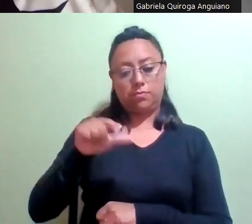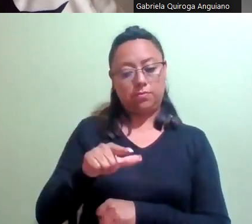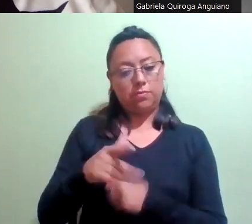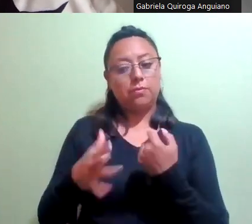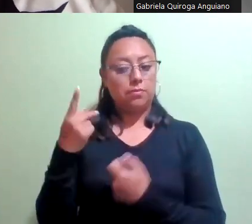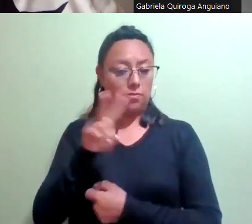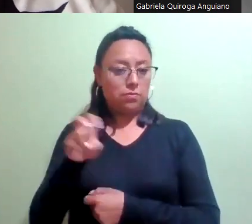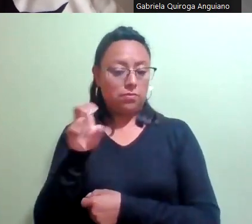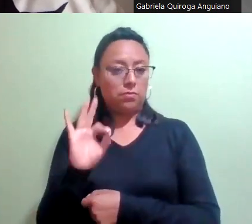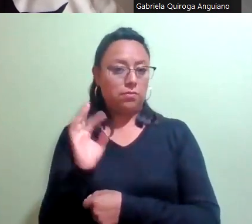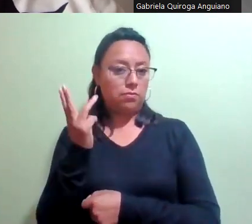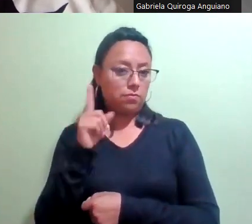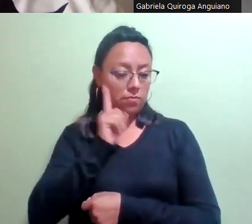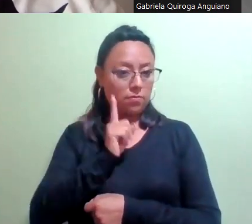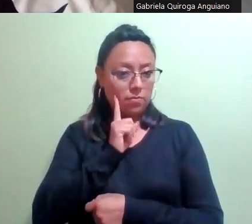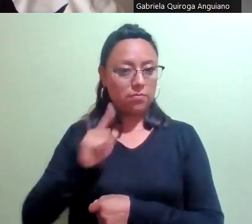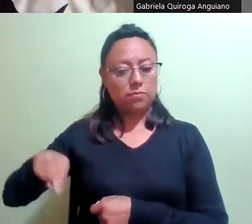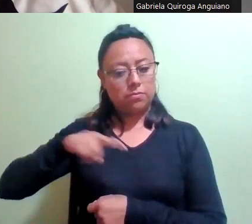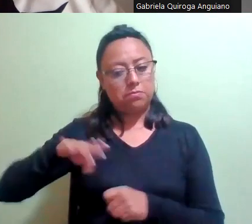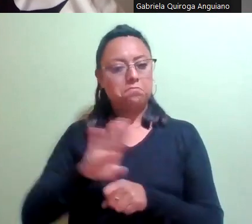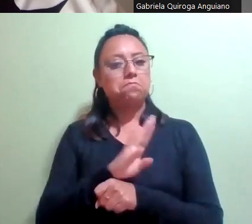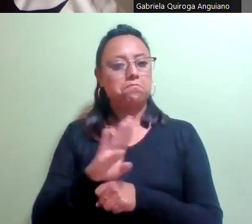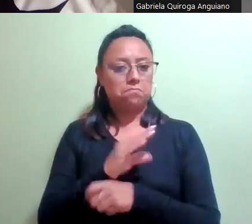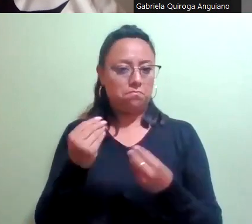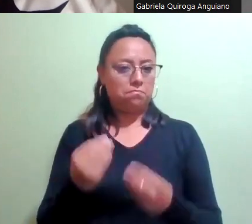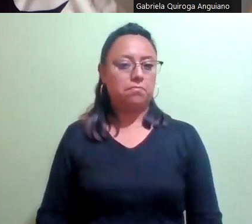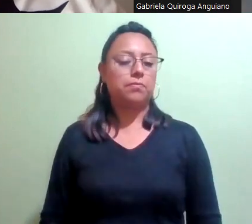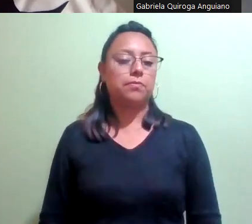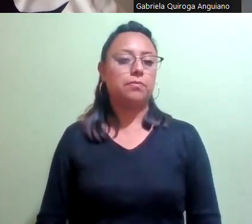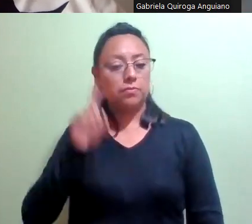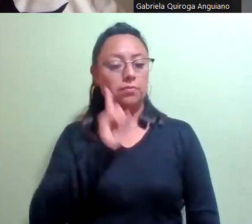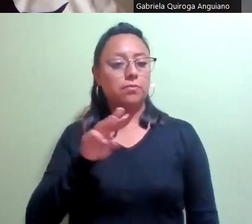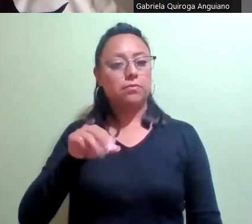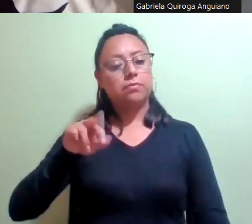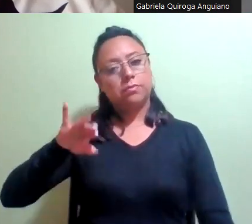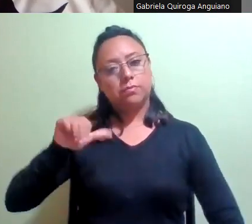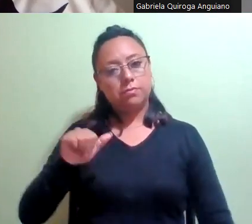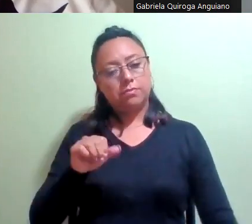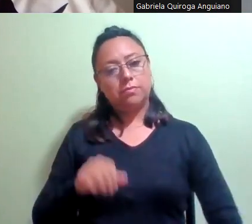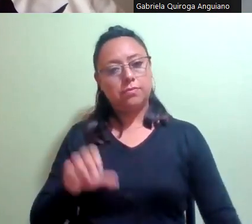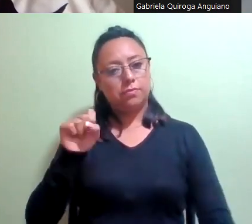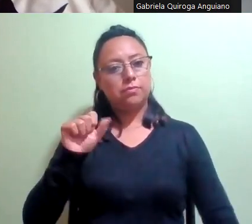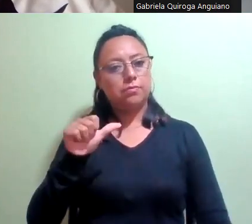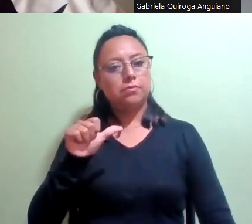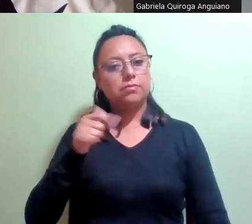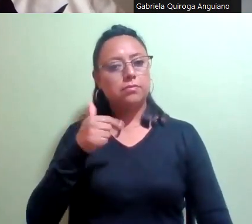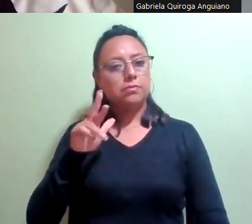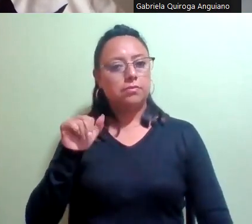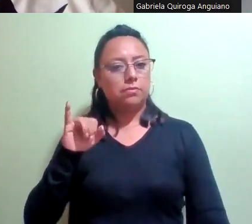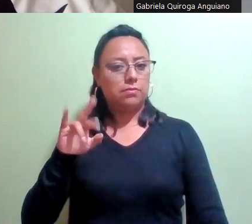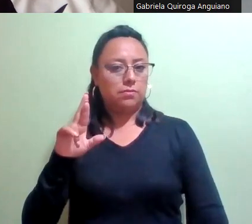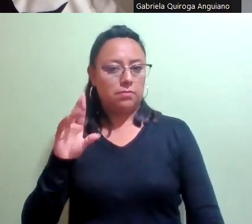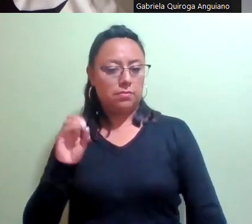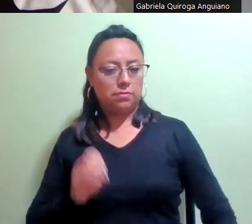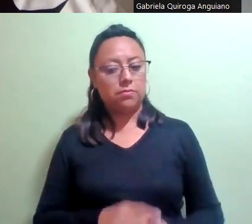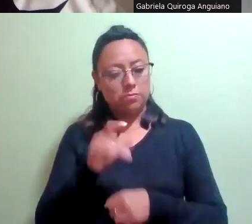mujeres resultaron beneficiadas. María Salgueiro Bañuelos, por realizar investigaciones científicas a favor